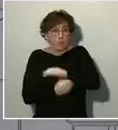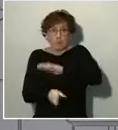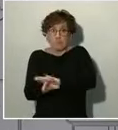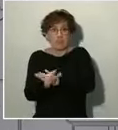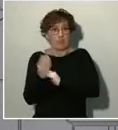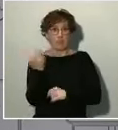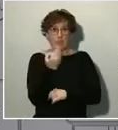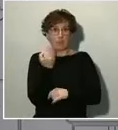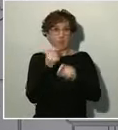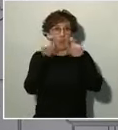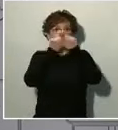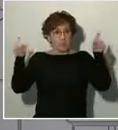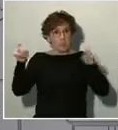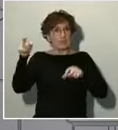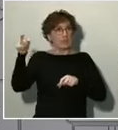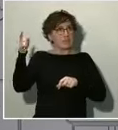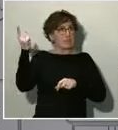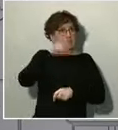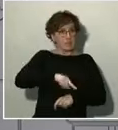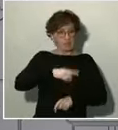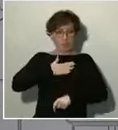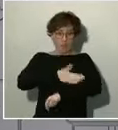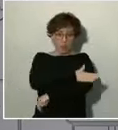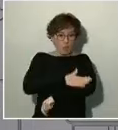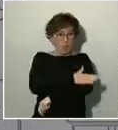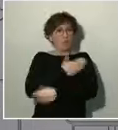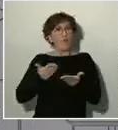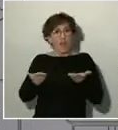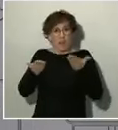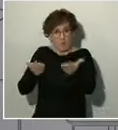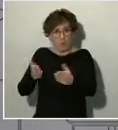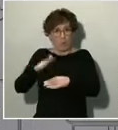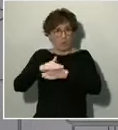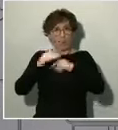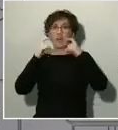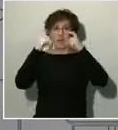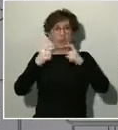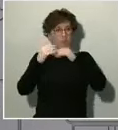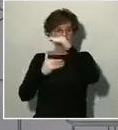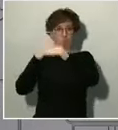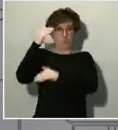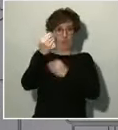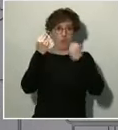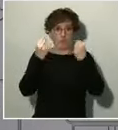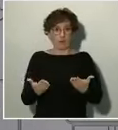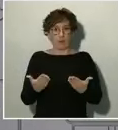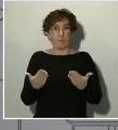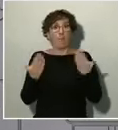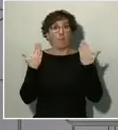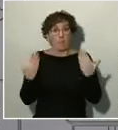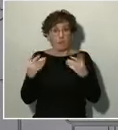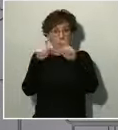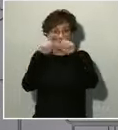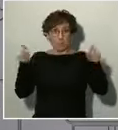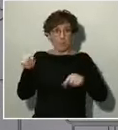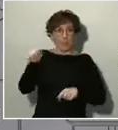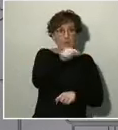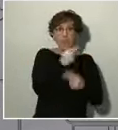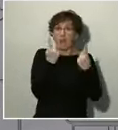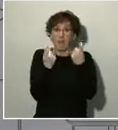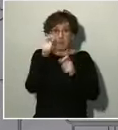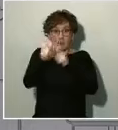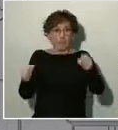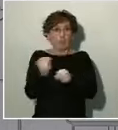Gobierno les ayudará a superar esta crisis temporal, pero que seguirán necesitando a sus trabajadores y trabajadoras cuando superemos esta